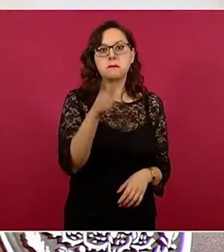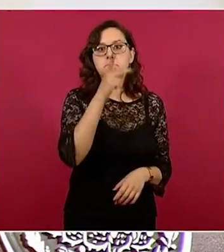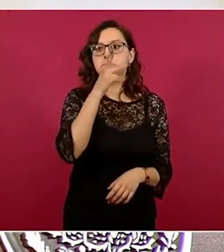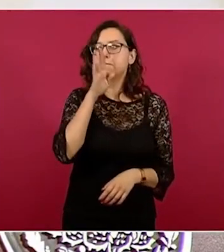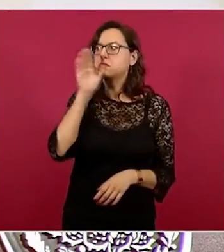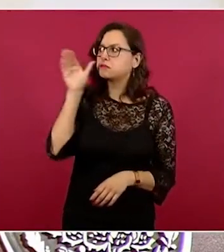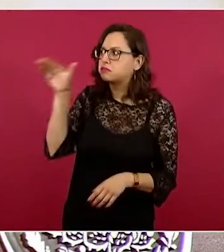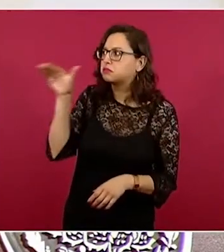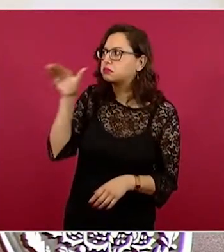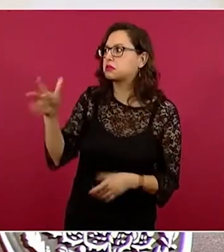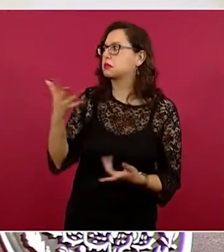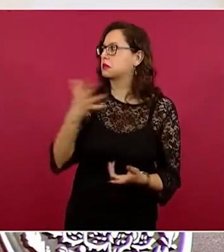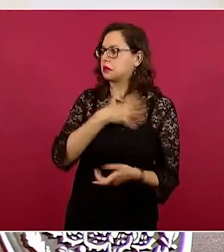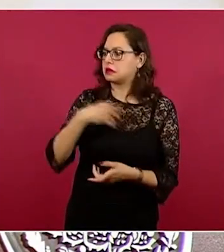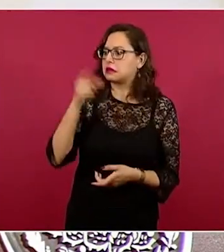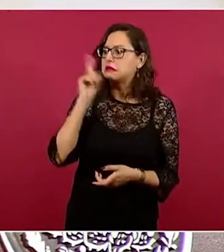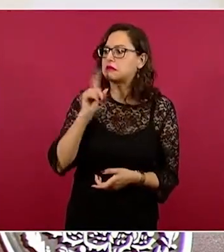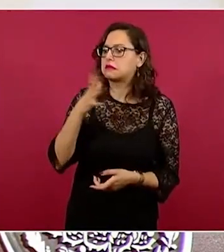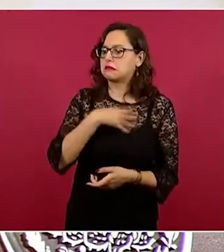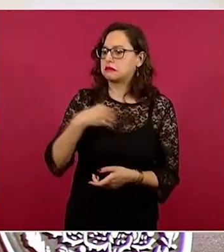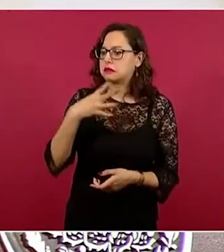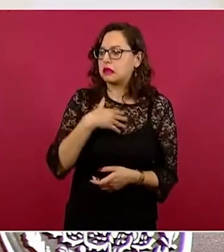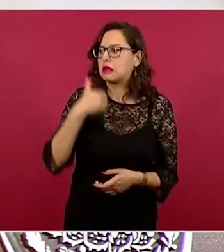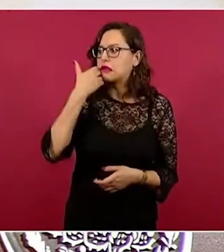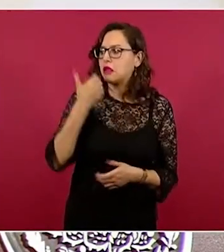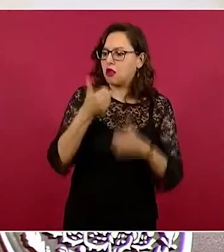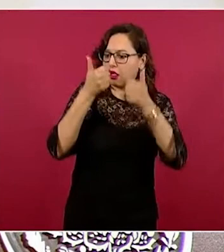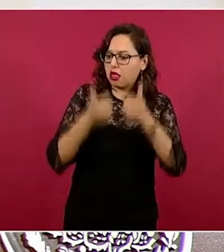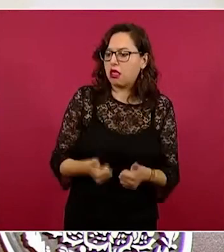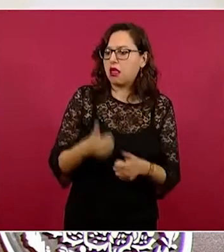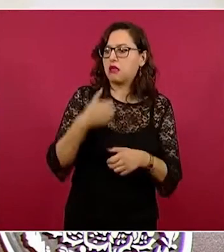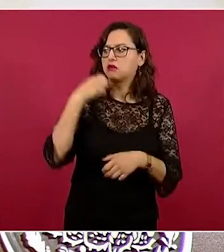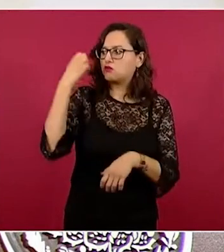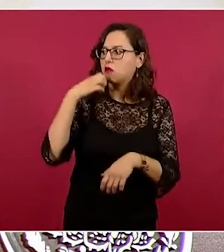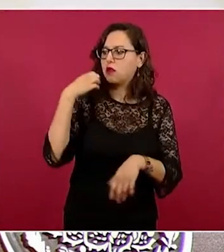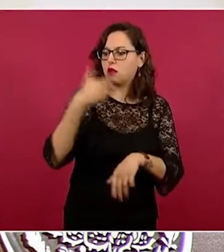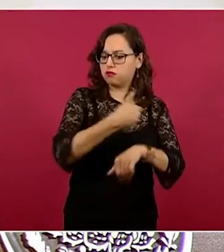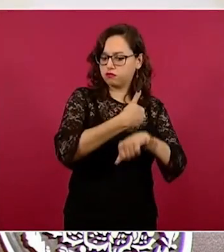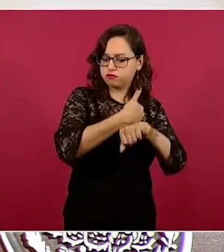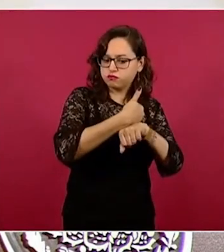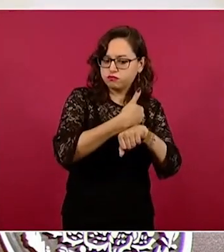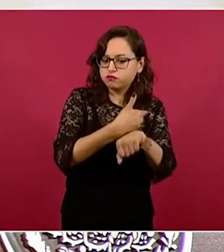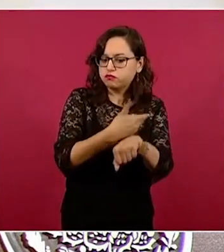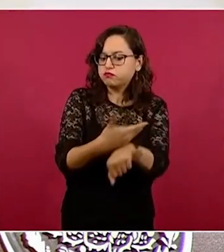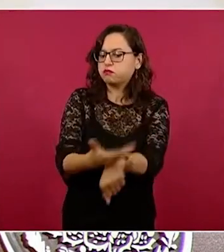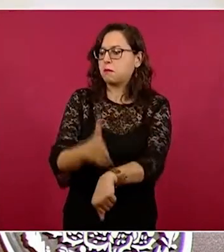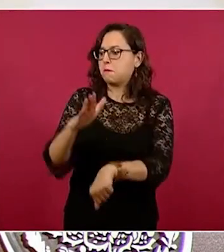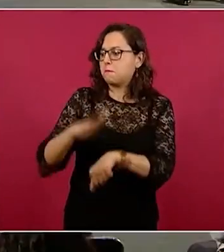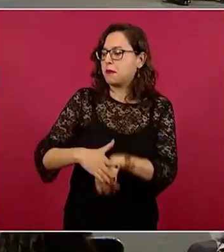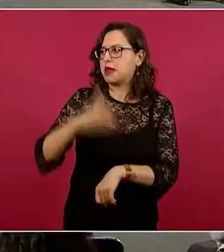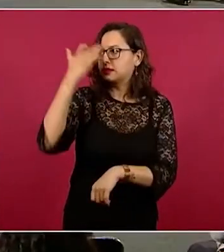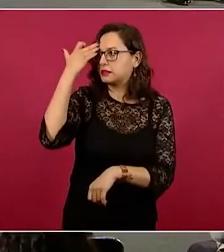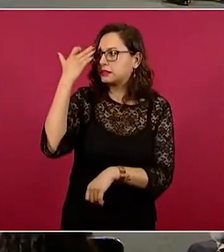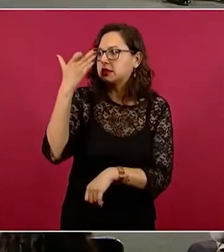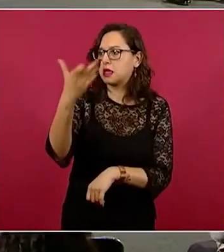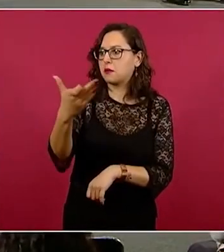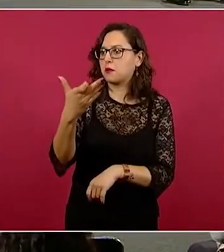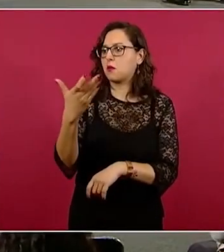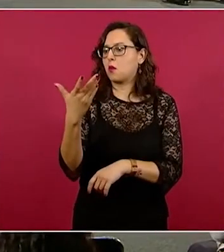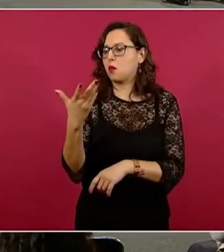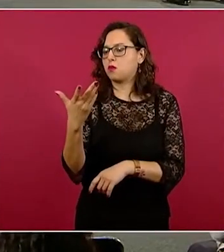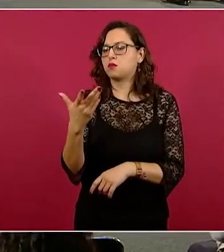de familia de que sus hijas e hijos tengan acceso a escuelas dignas y que al mismo tiempo signifiquen estos espacios de